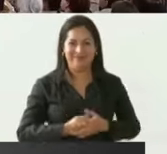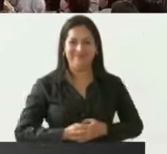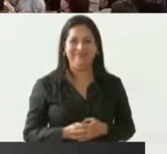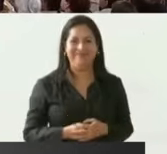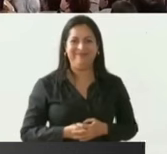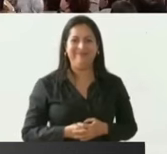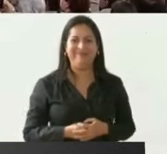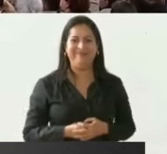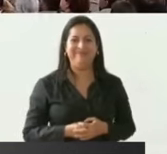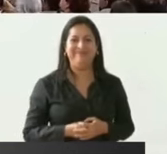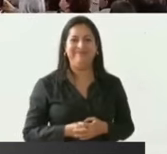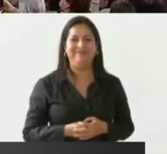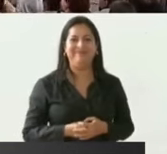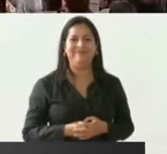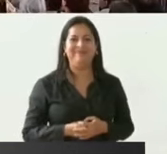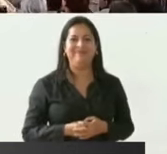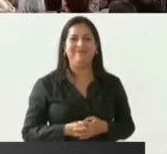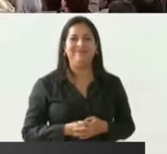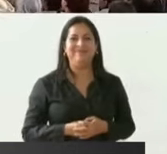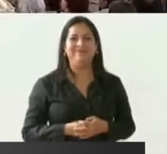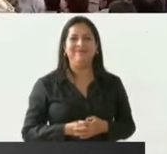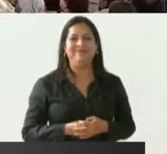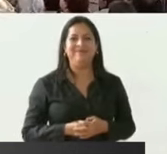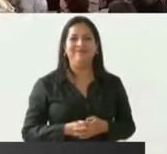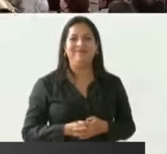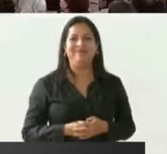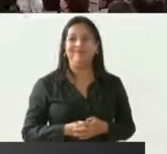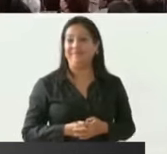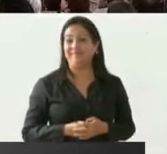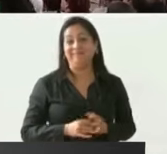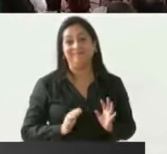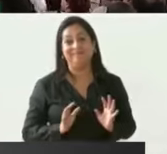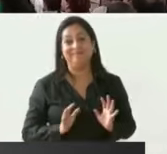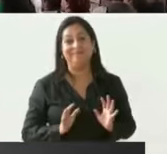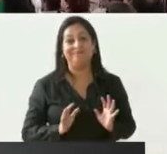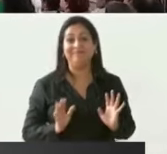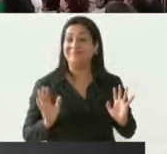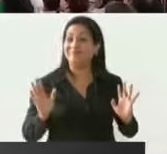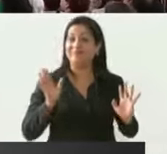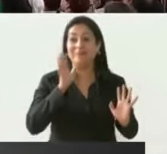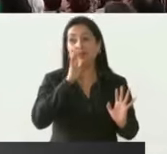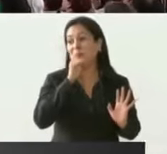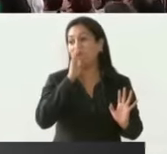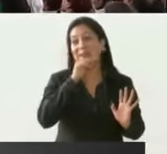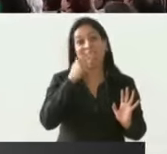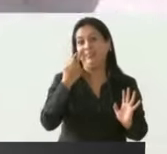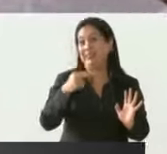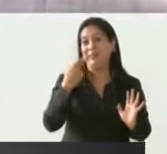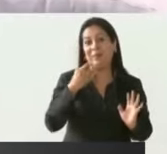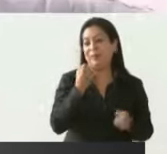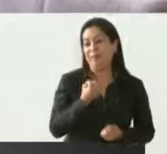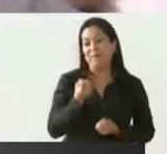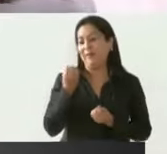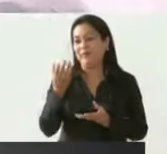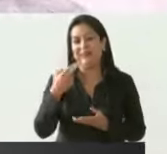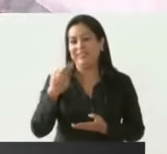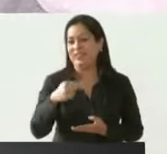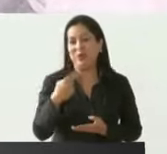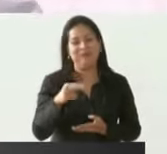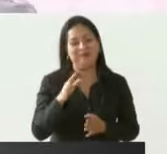puedo yo decir más